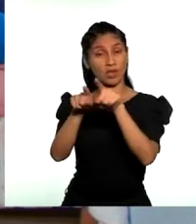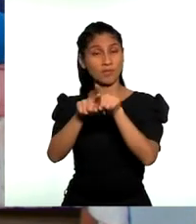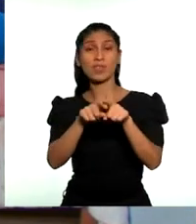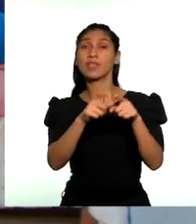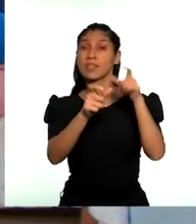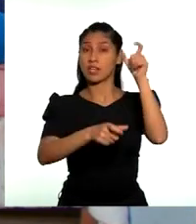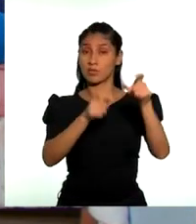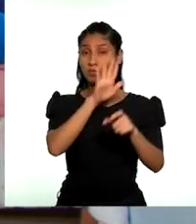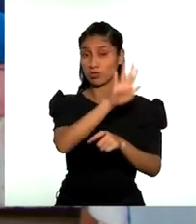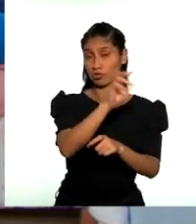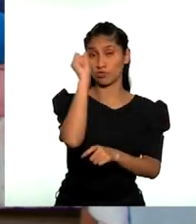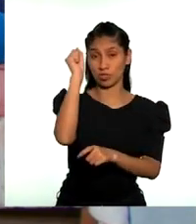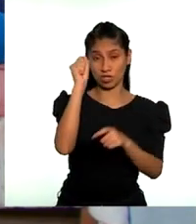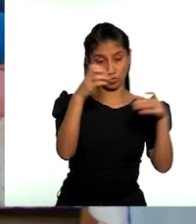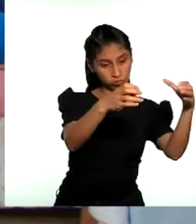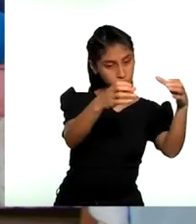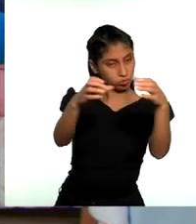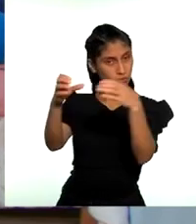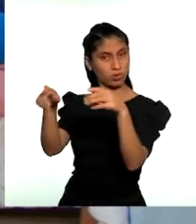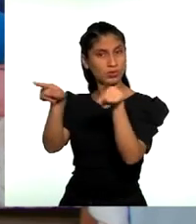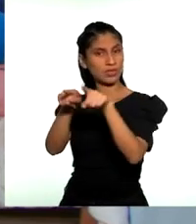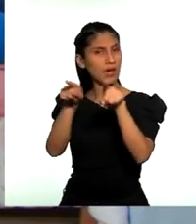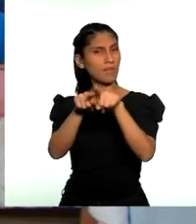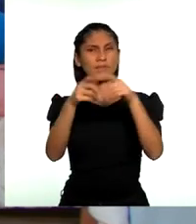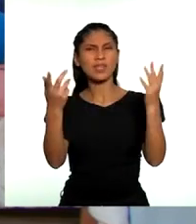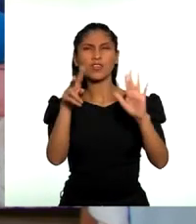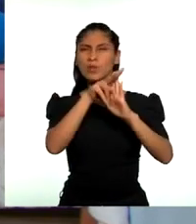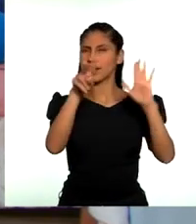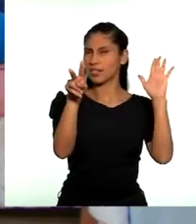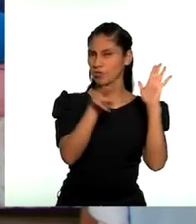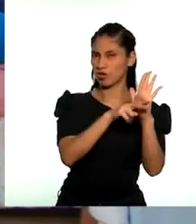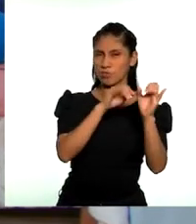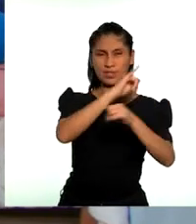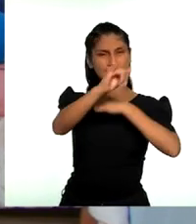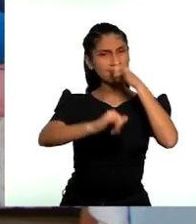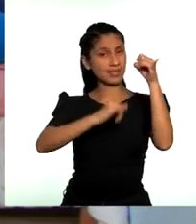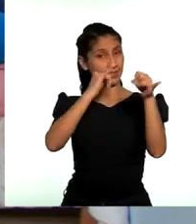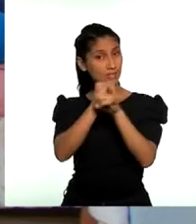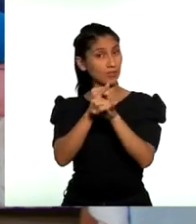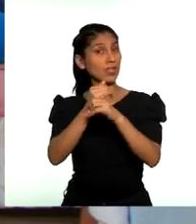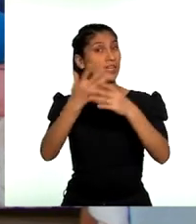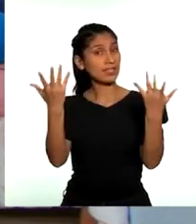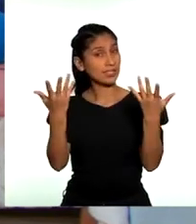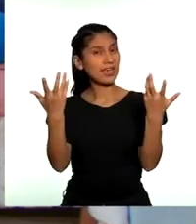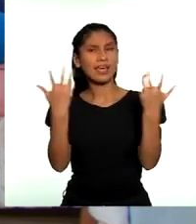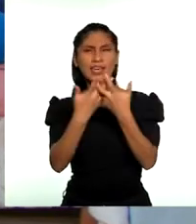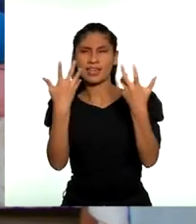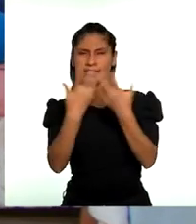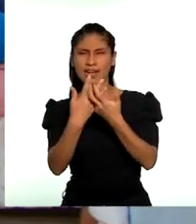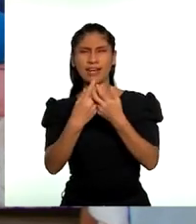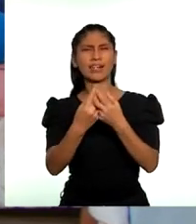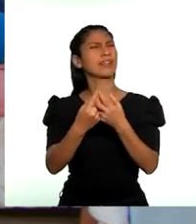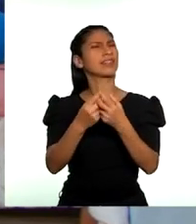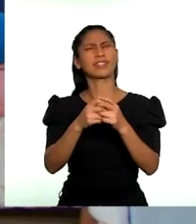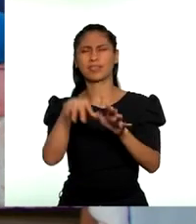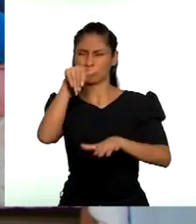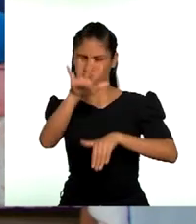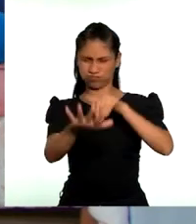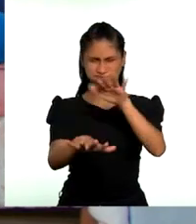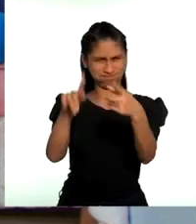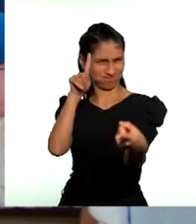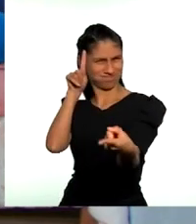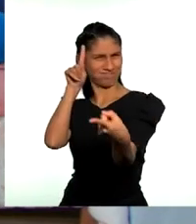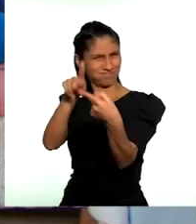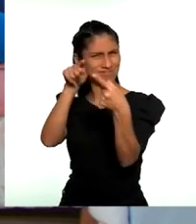pueblos indígenas. También sobre las normas internacionales que representan el largo camino por alcanzar un estatus de